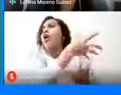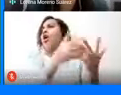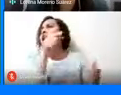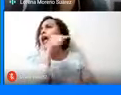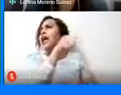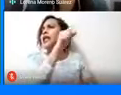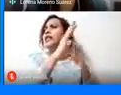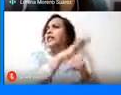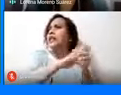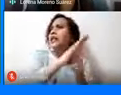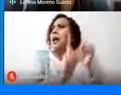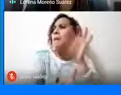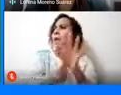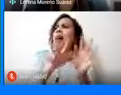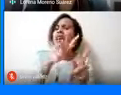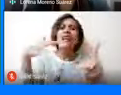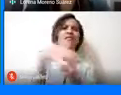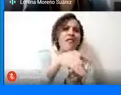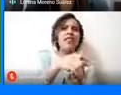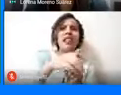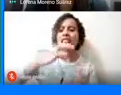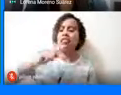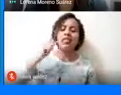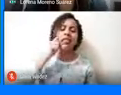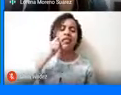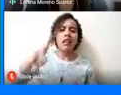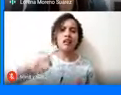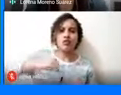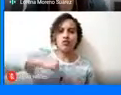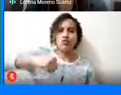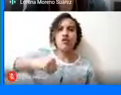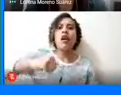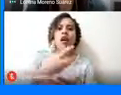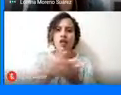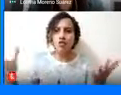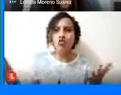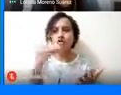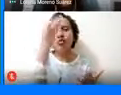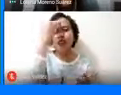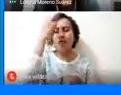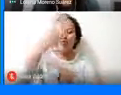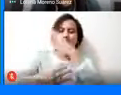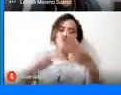situaciones que vulneran derechos humanos a nivel mundial como todos lo sabemos.